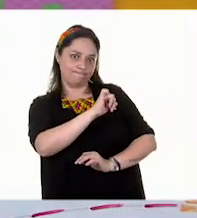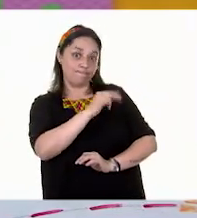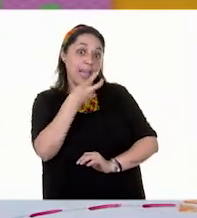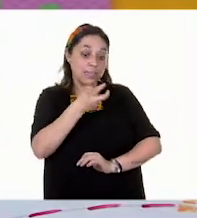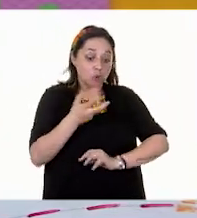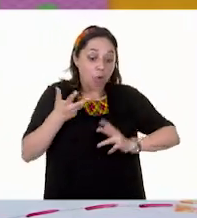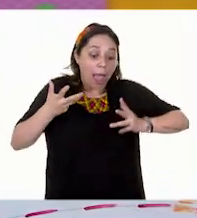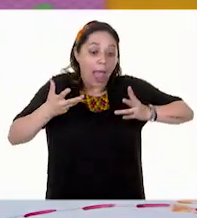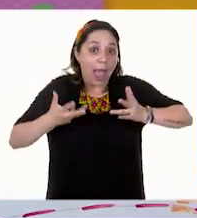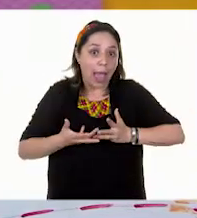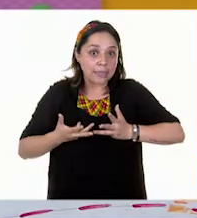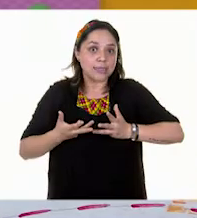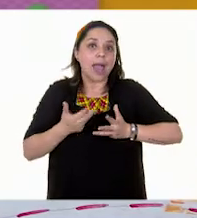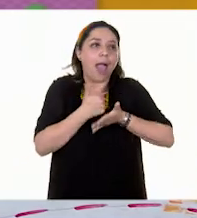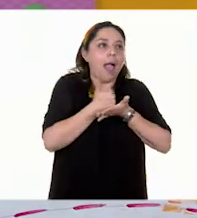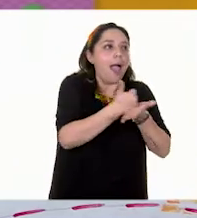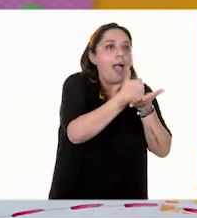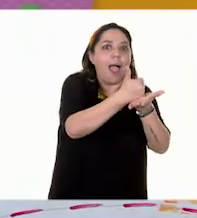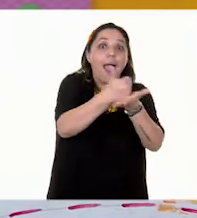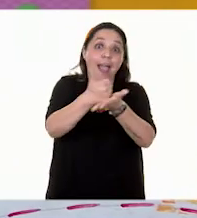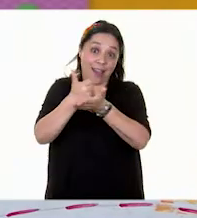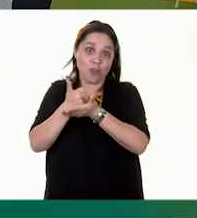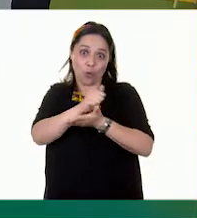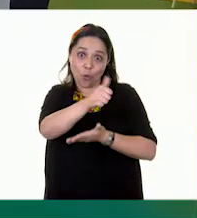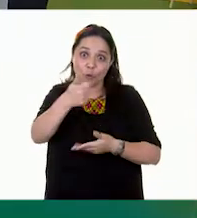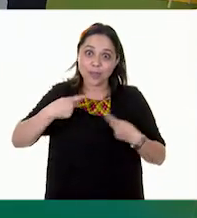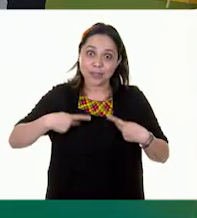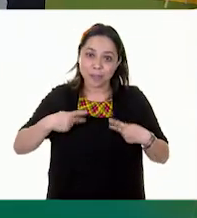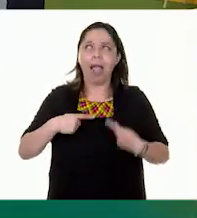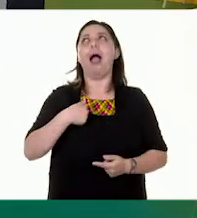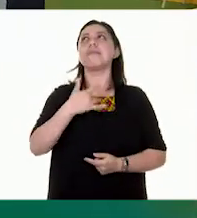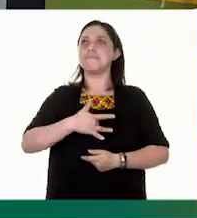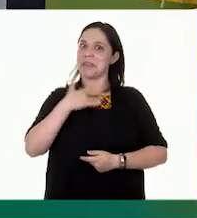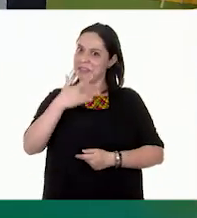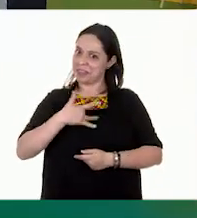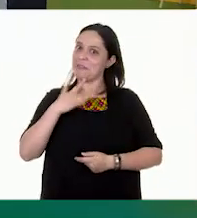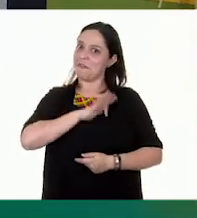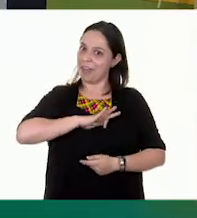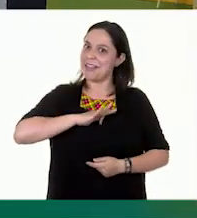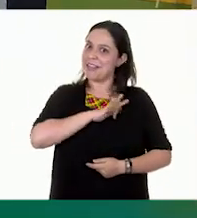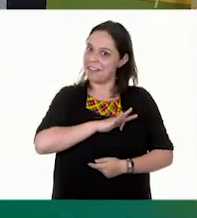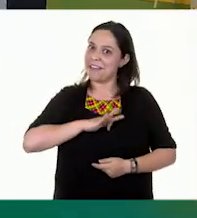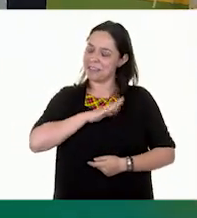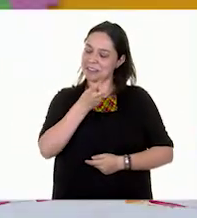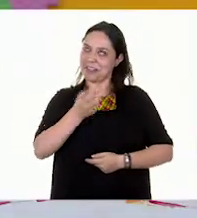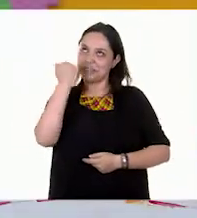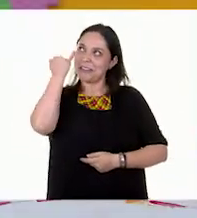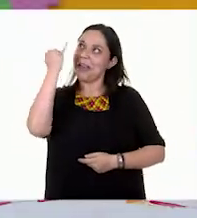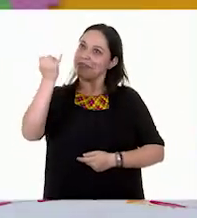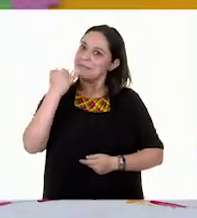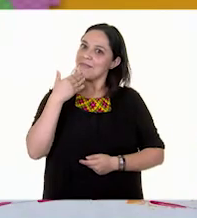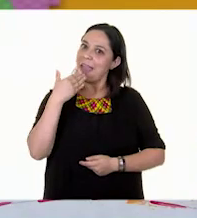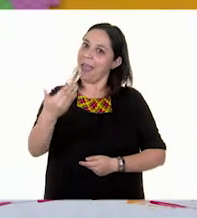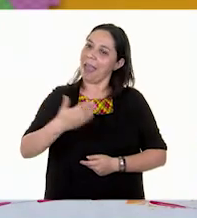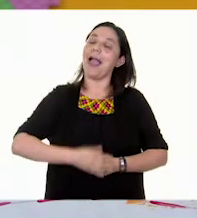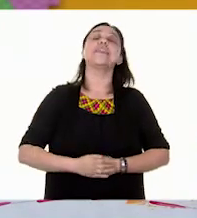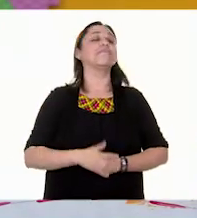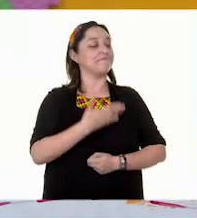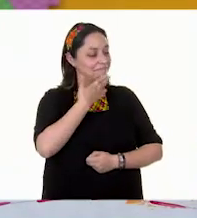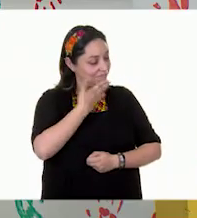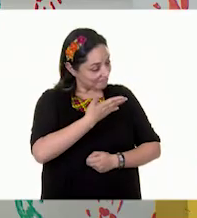beneficia a los demás, ¿verdad? ¡Ay! Pues me siento muy, muy, muy feliz con esta idea. Muy bien, Gloria.